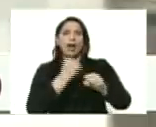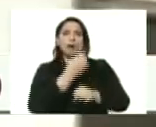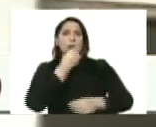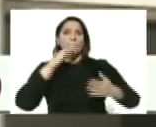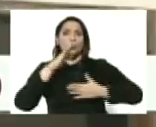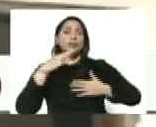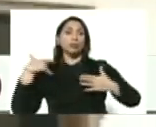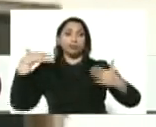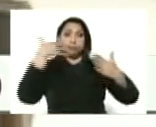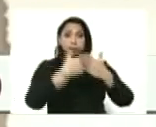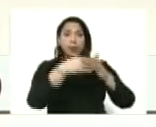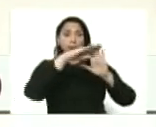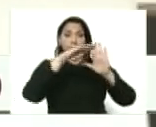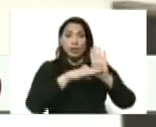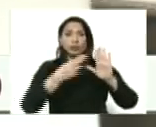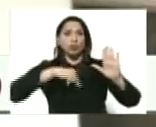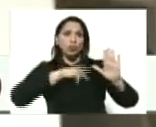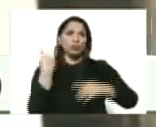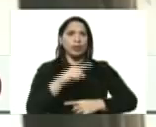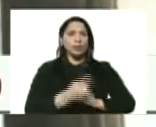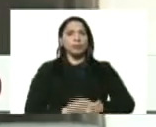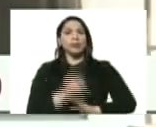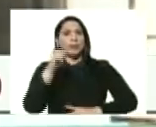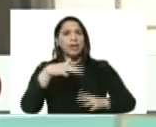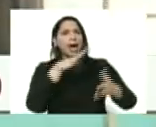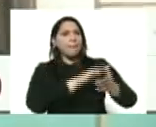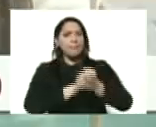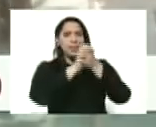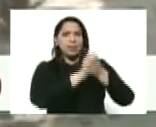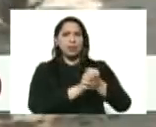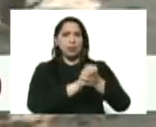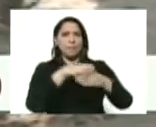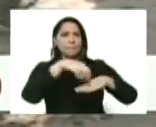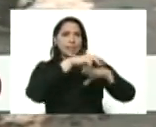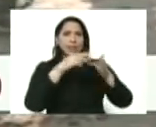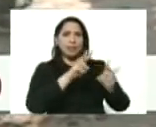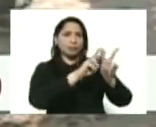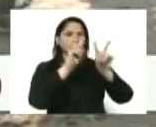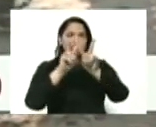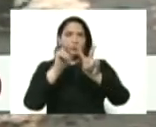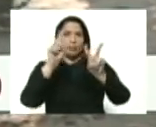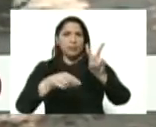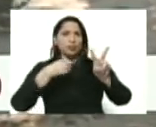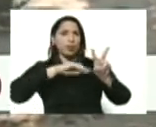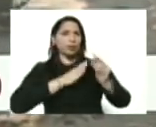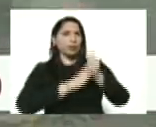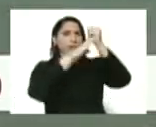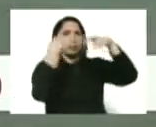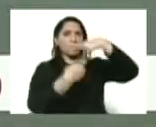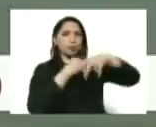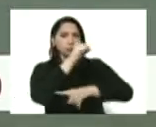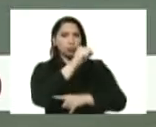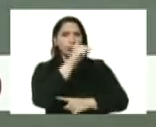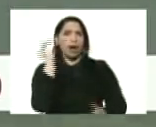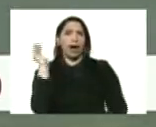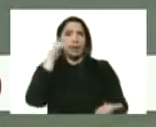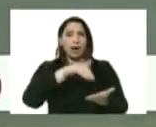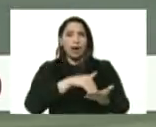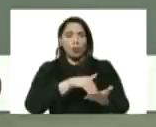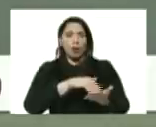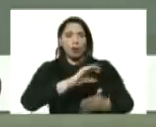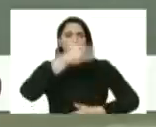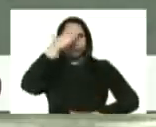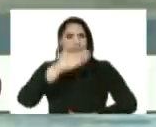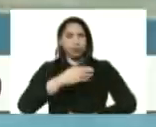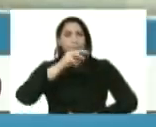cumpliendo acá tenemos también compañía del ministerio de vivienda nuestro líder de la revolución en Aragua el general